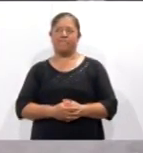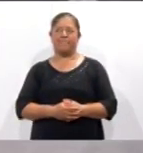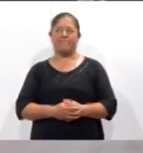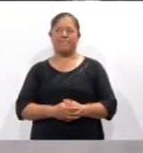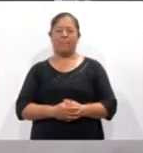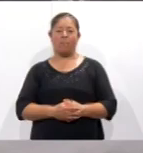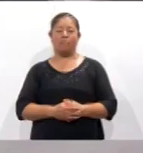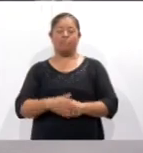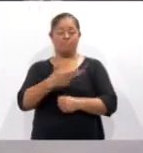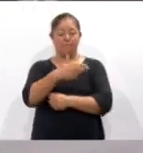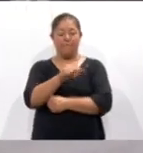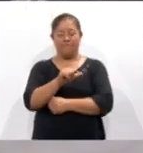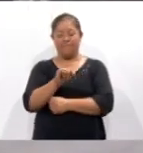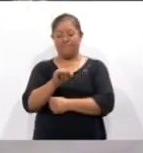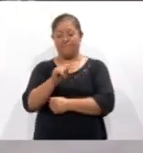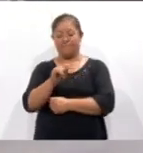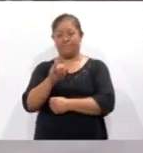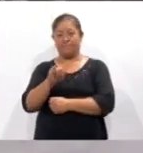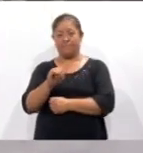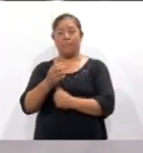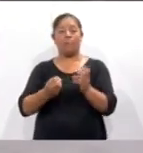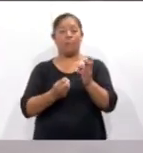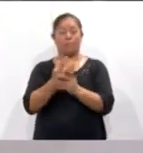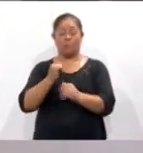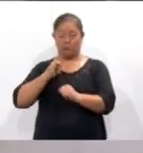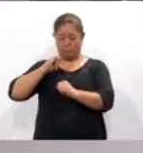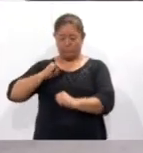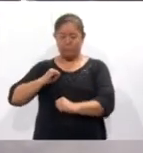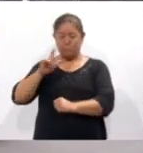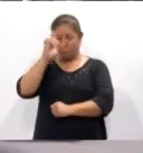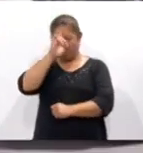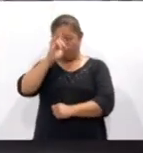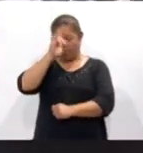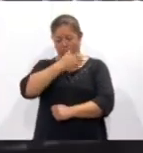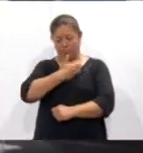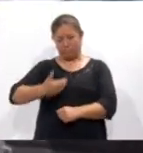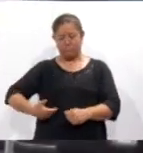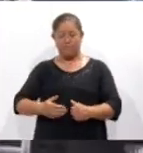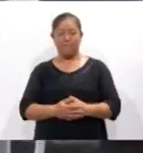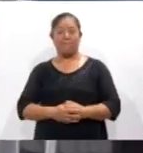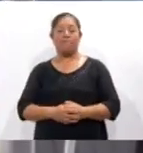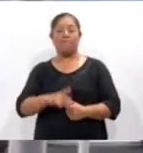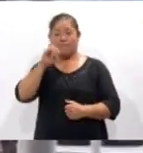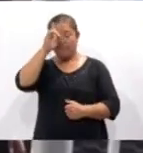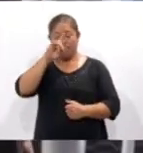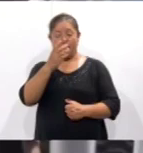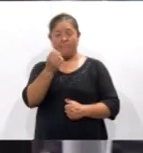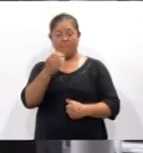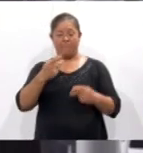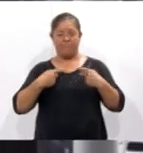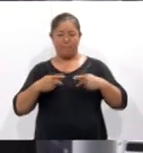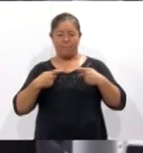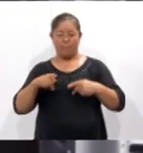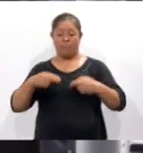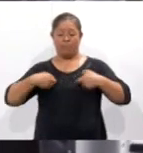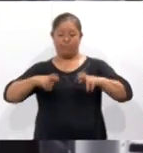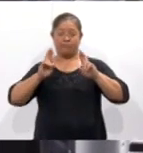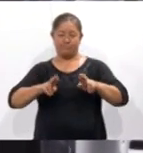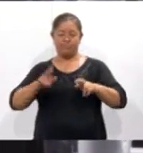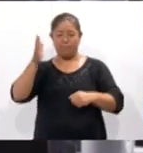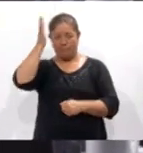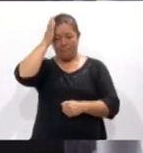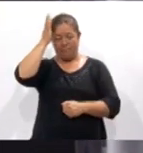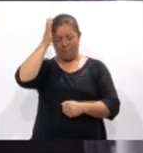Asumió en Haití el nuevo Consejo Presidencial de Transición. El Consejo está integrado por nueve miembros que representan a los